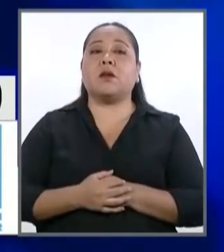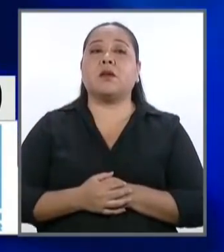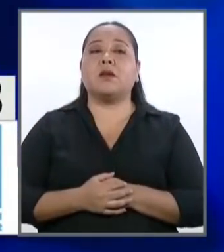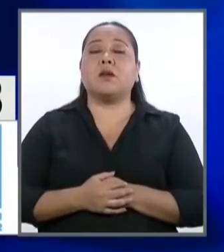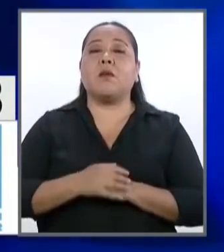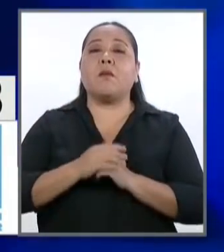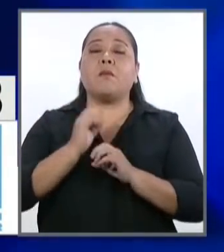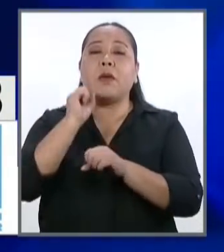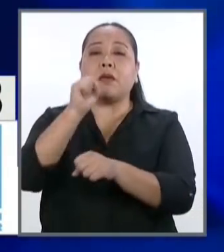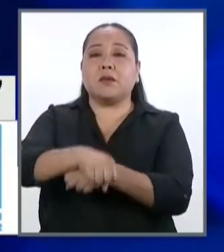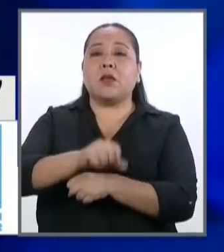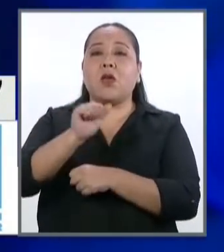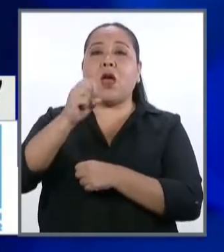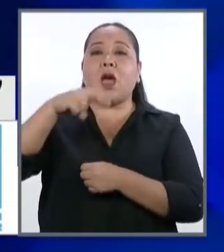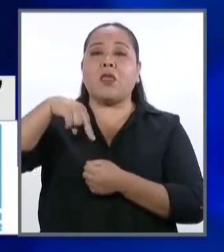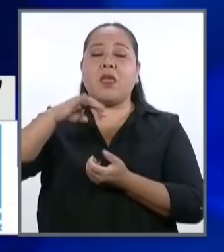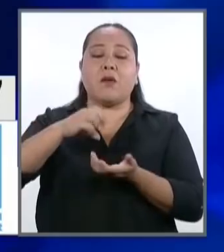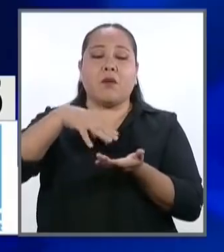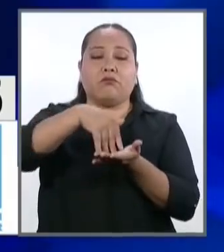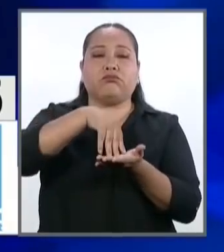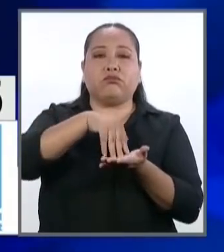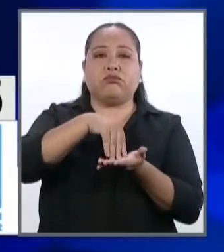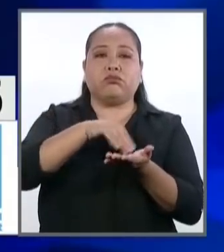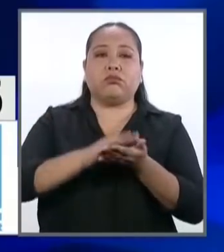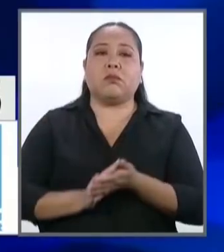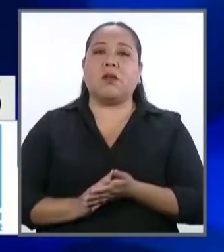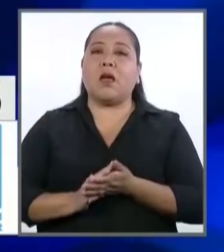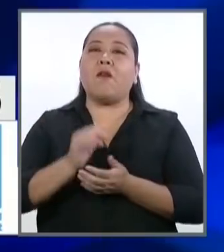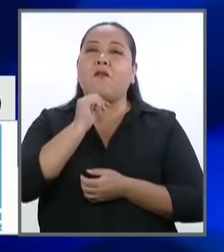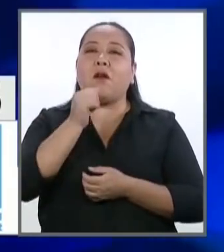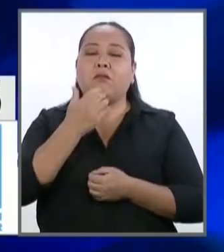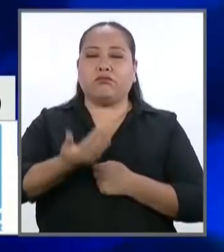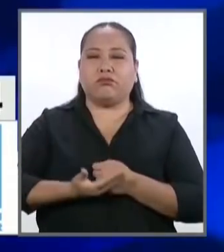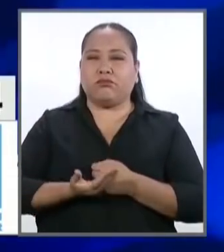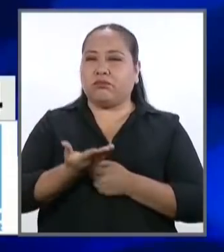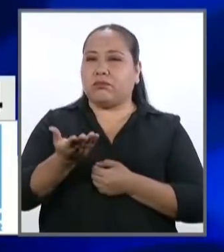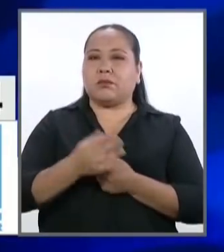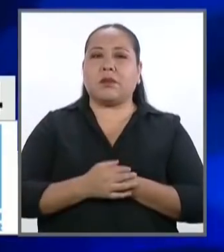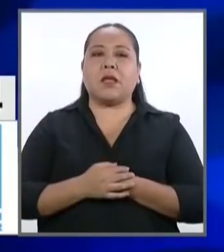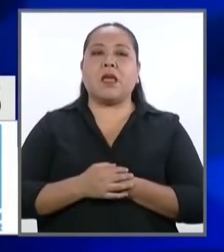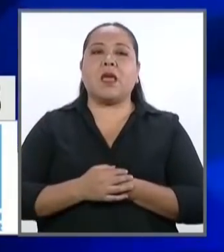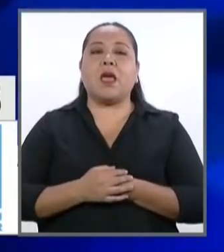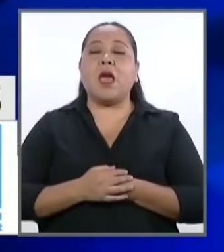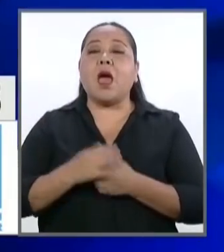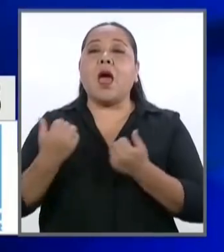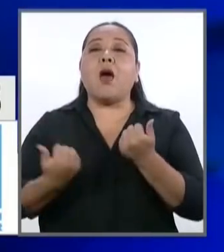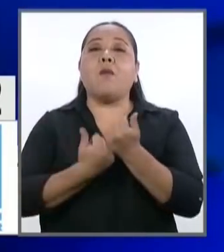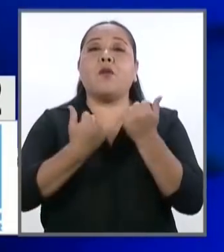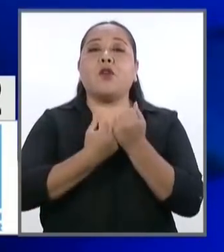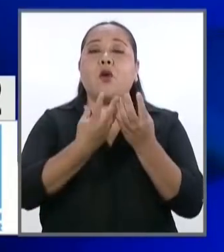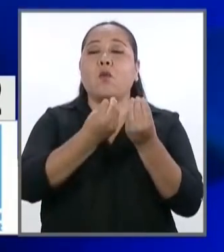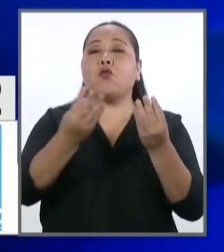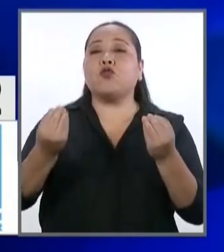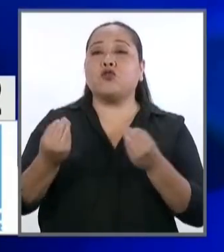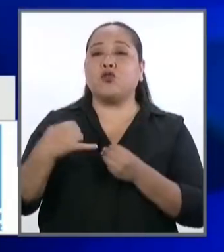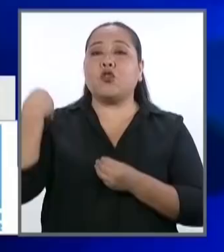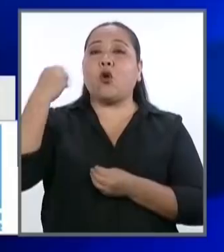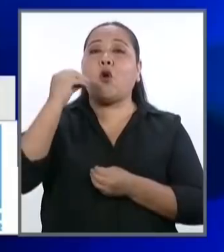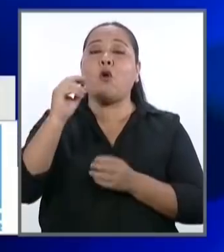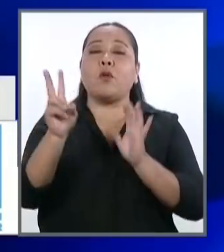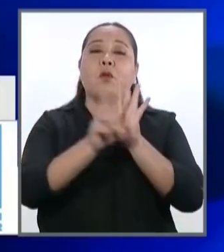venciendo la anemia y la desnutrición que arrasa a nuestro país, contando con la ayuda de millones de jóvenes peruanos voluntarios.